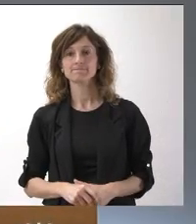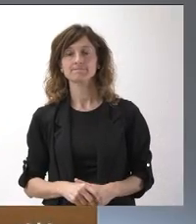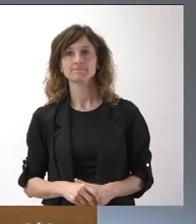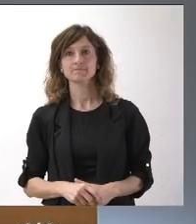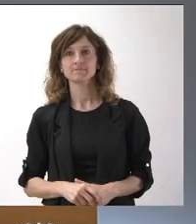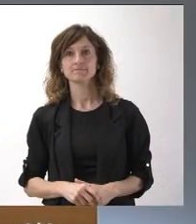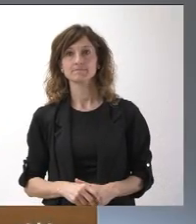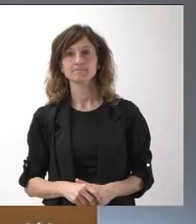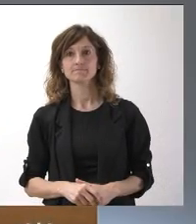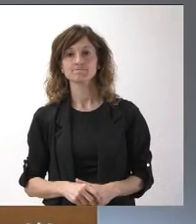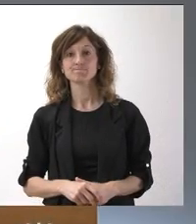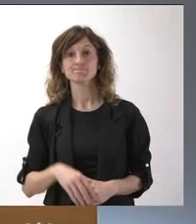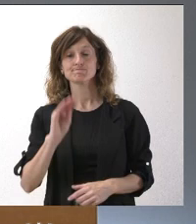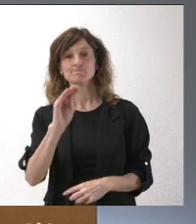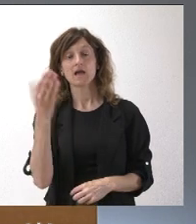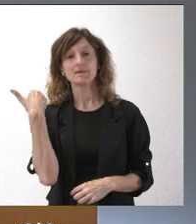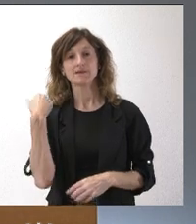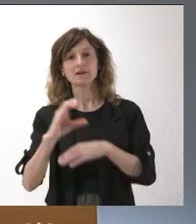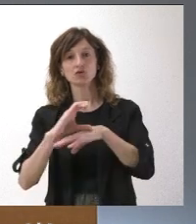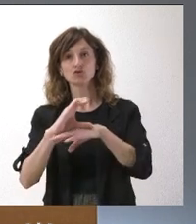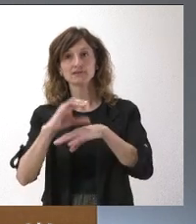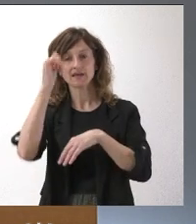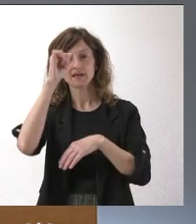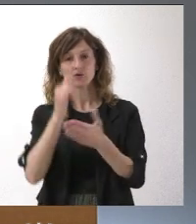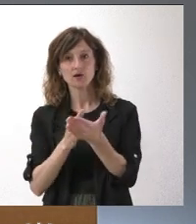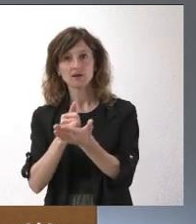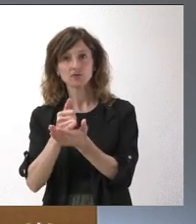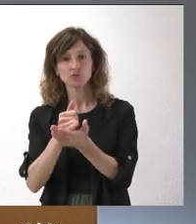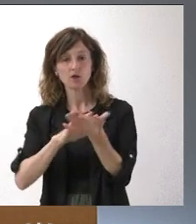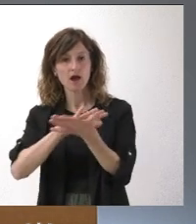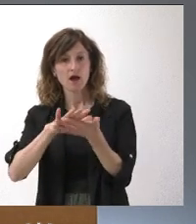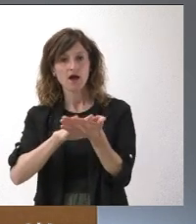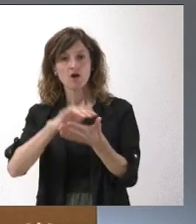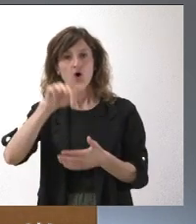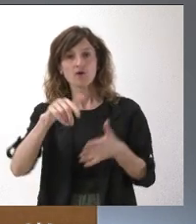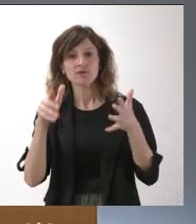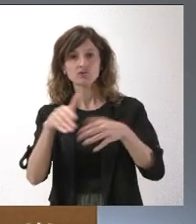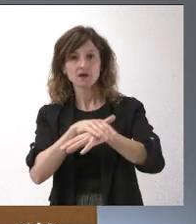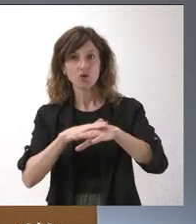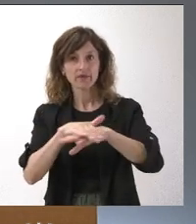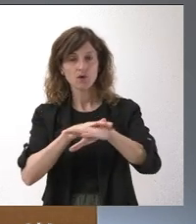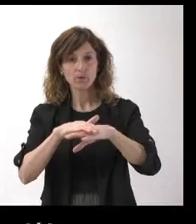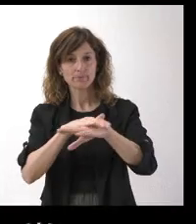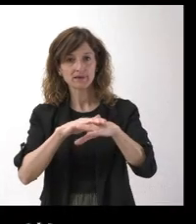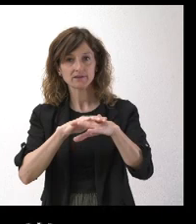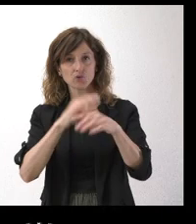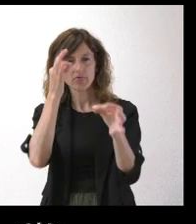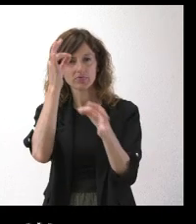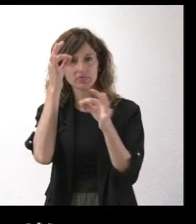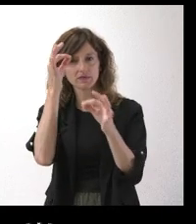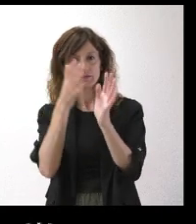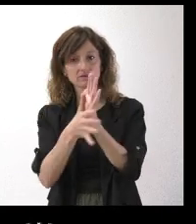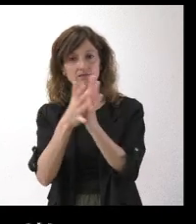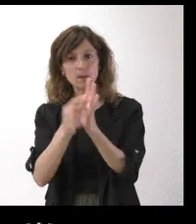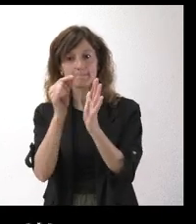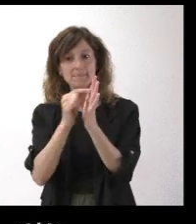Sí, ayer el consejero de Agricultura comentó que hoy en el Consejo de Gobierno se iba a detallar un poco las